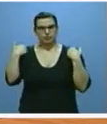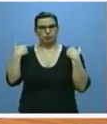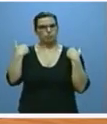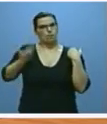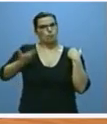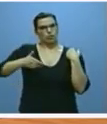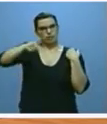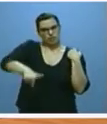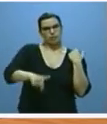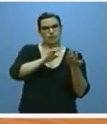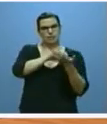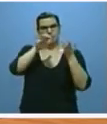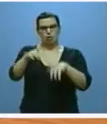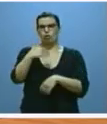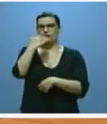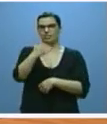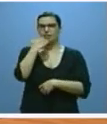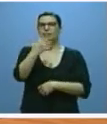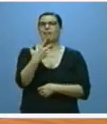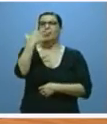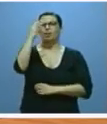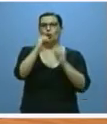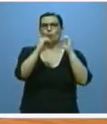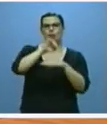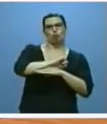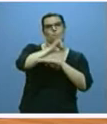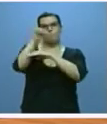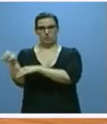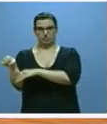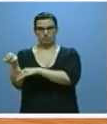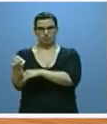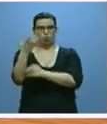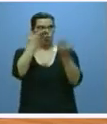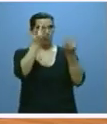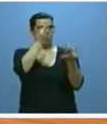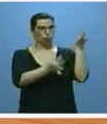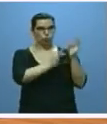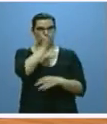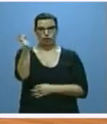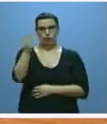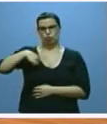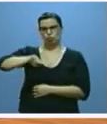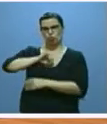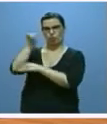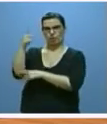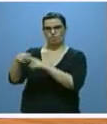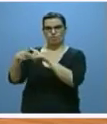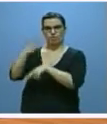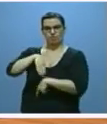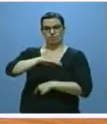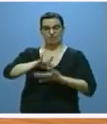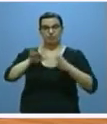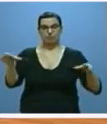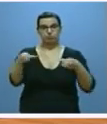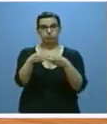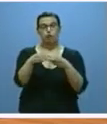con casi cinco puntos más de presencia en el empleo total que en la media de España. Hablamos de un colectivo de en